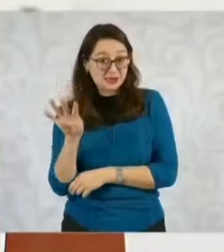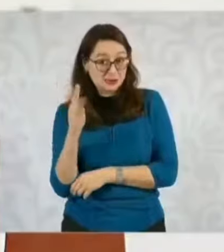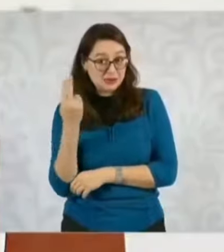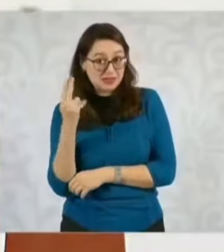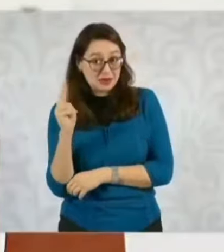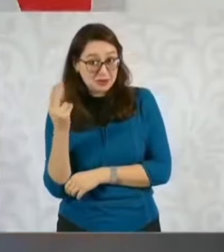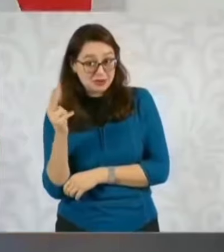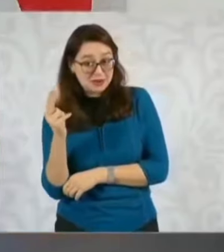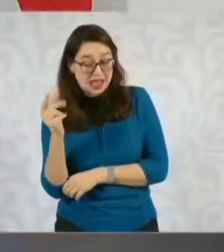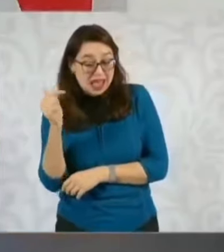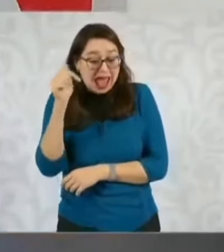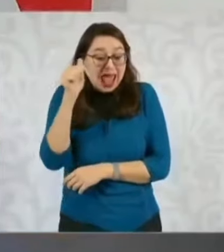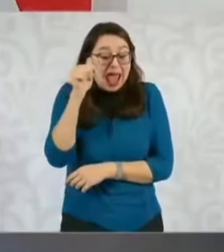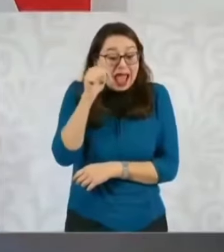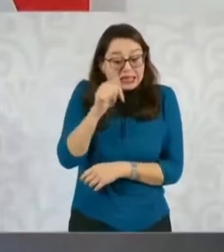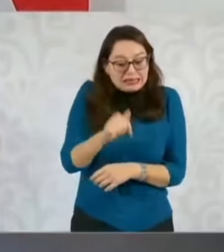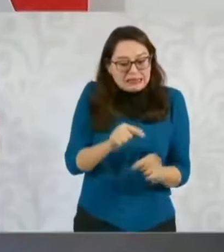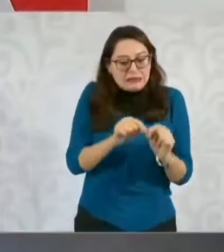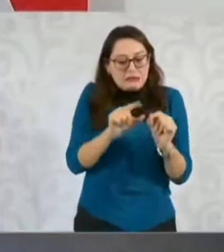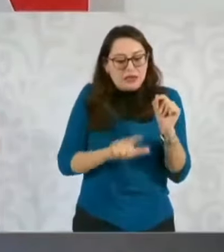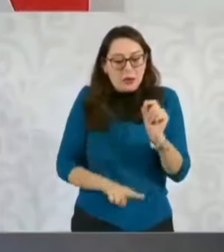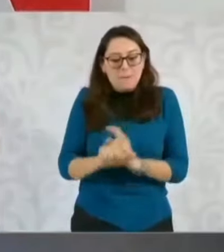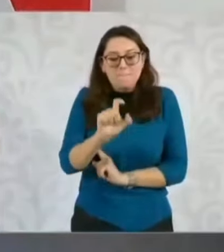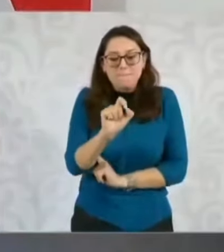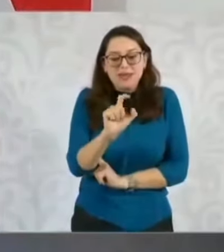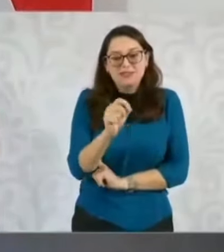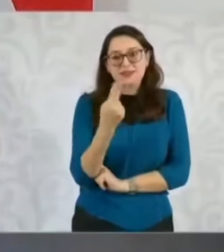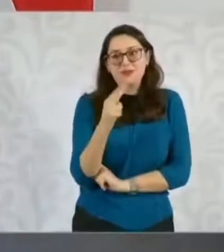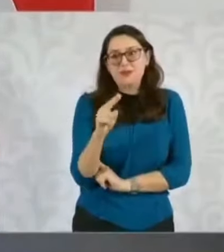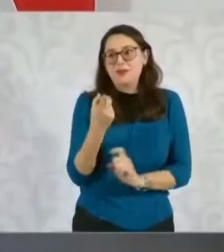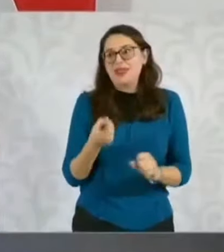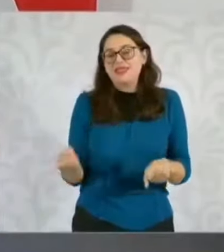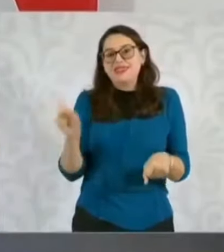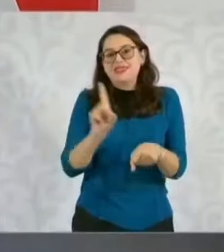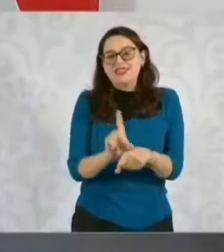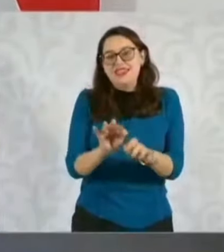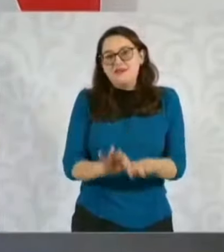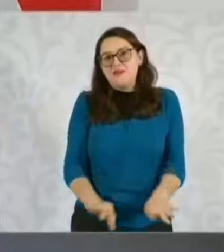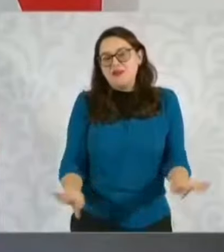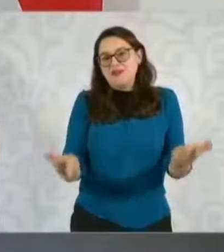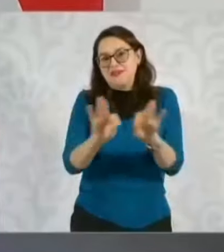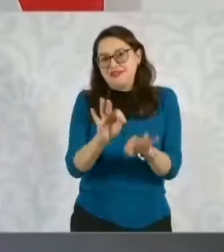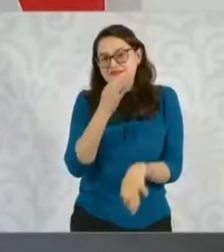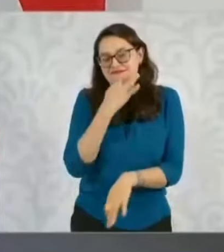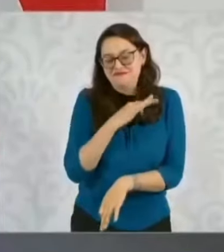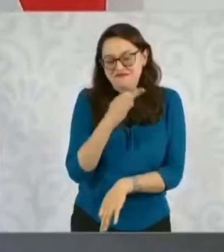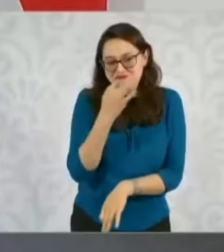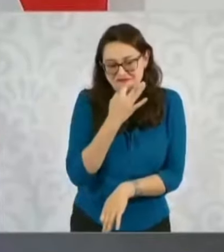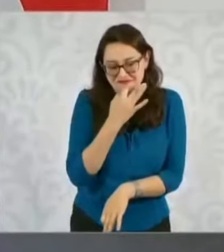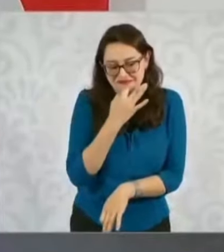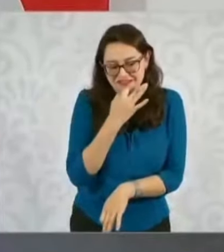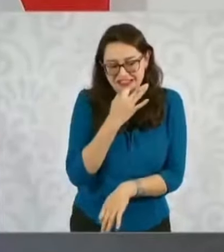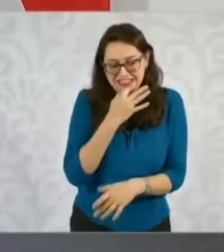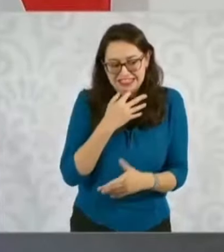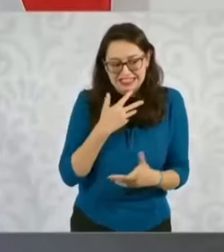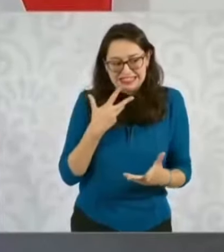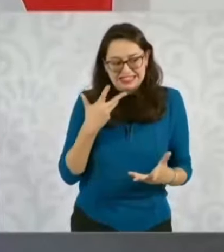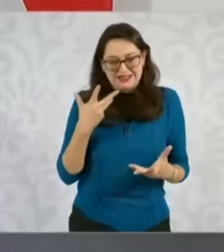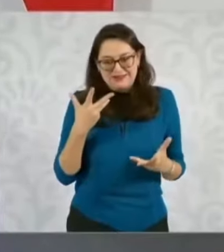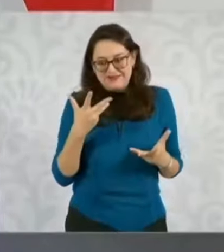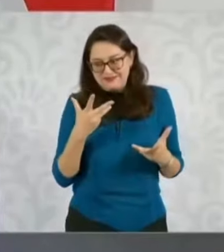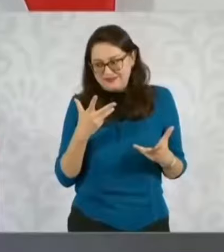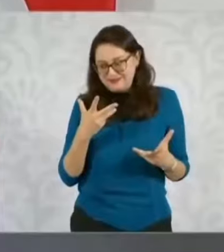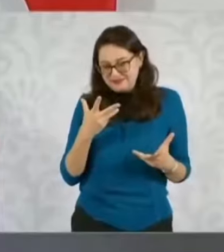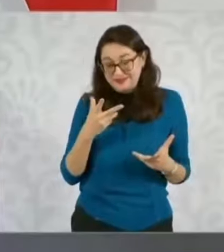celebración en México. Y en todo caso estoy viendo la posibilidad de ir 18, porque creo que empieza